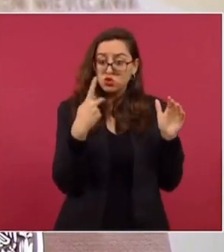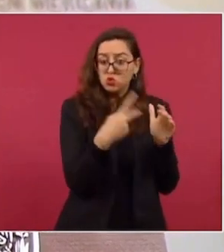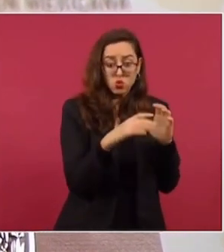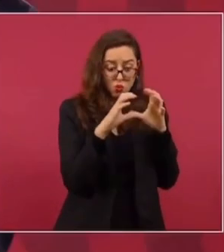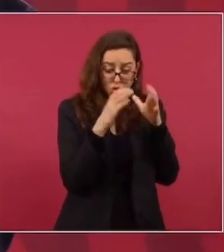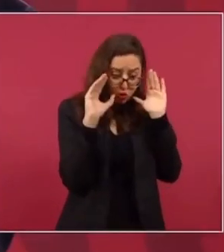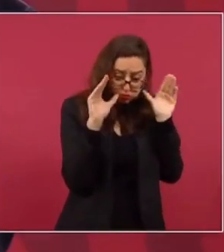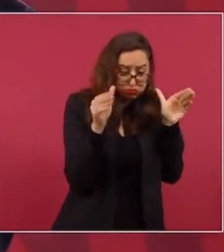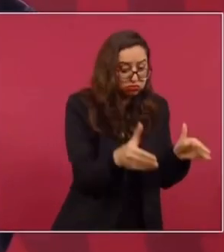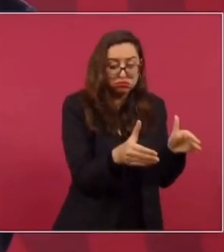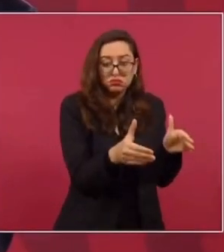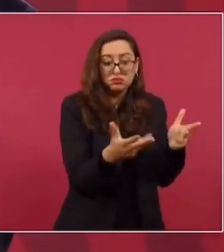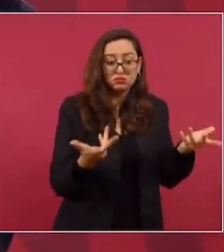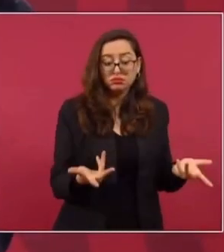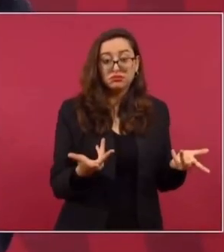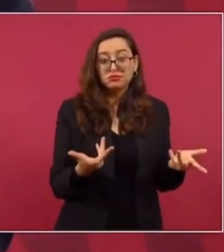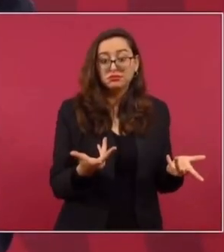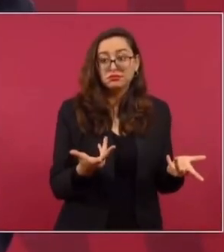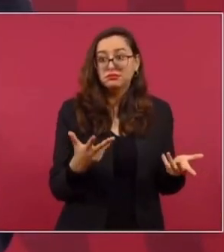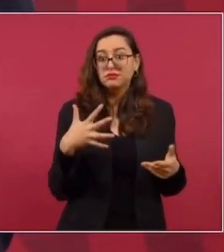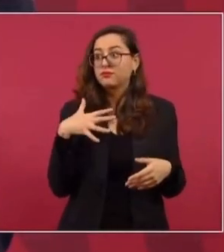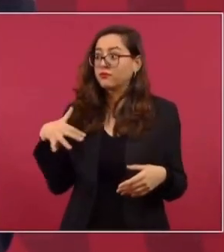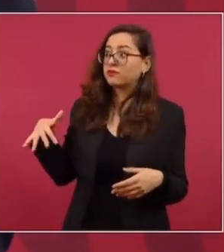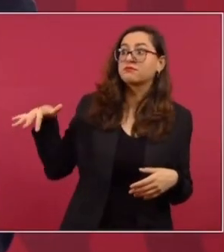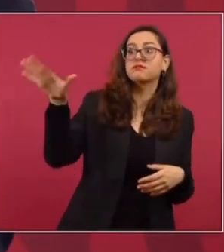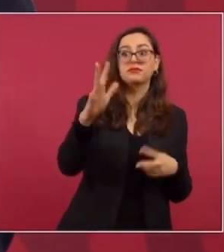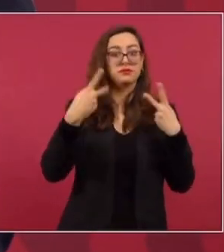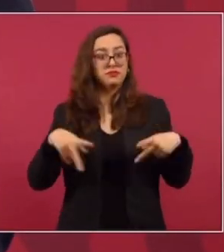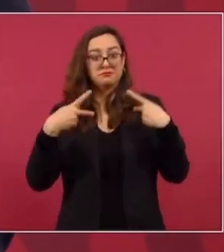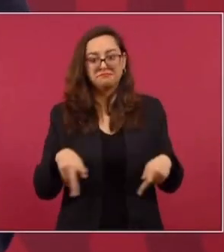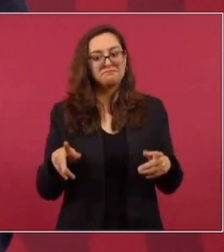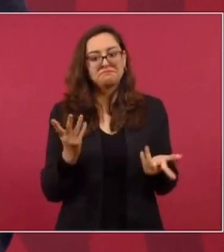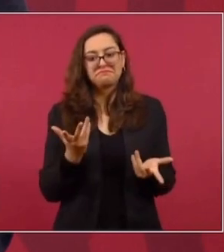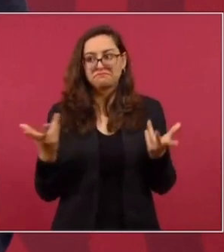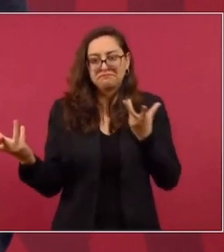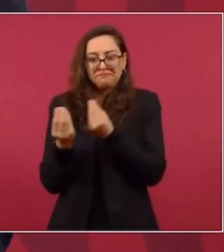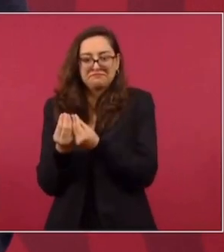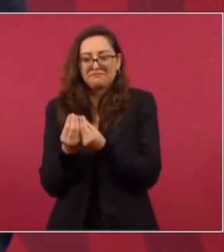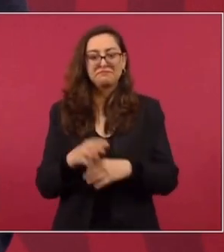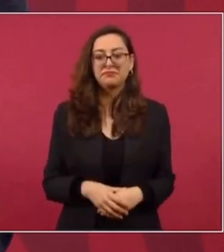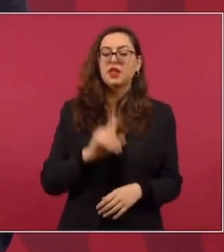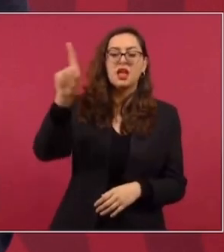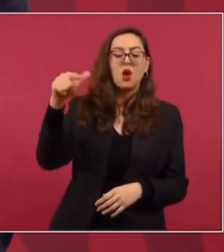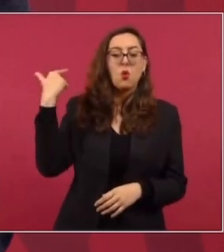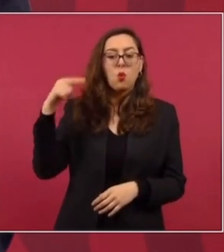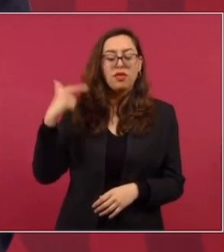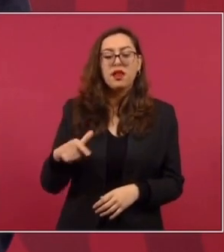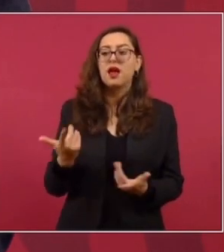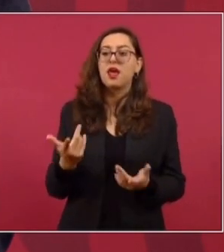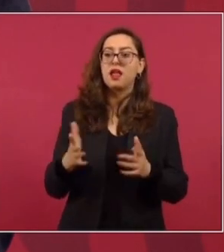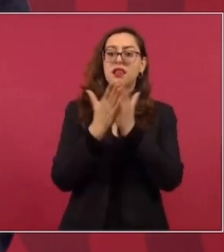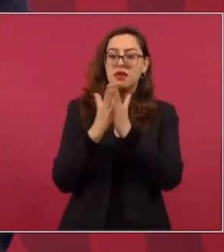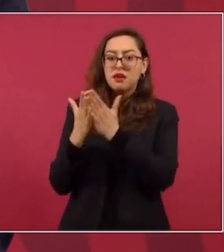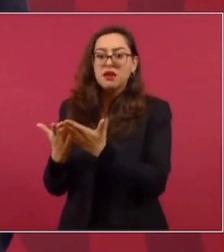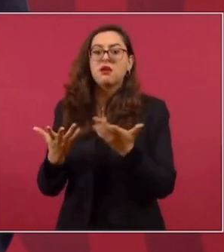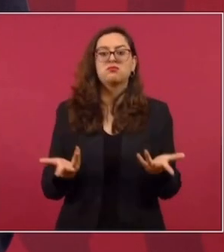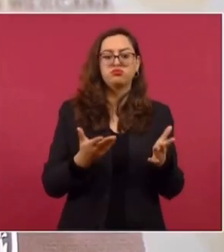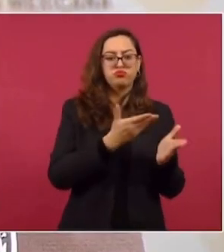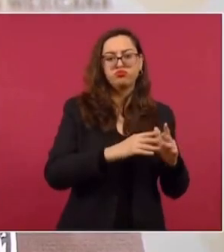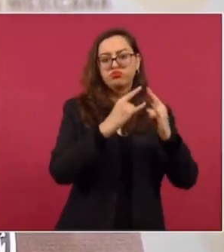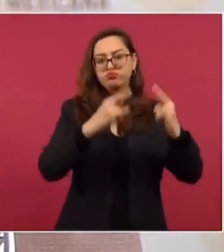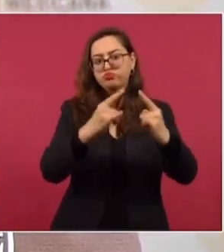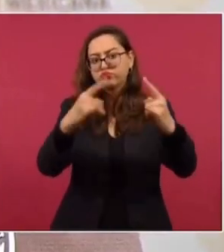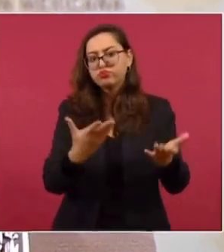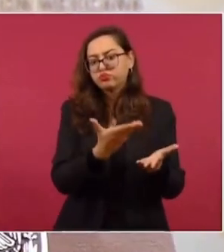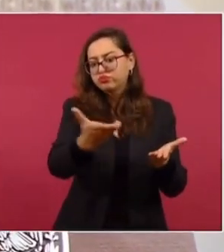tienen sus espacios. ¿Quién organiza la Feria del Libro de Guadalajara? Padilla, exactamente. ¿Cuántos